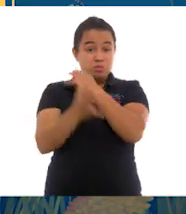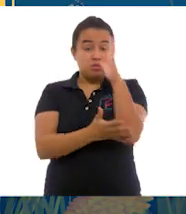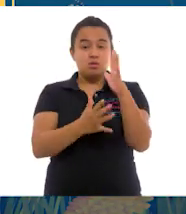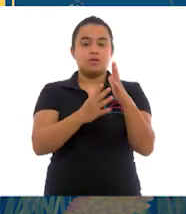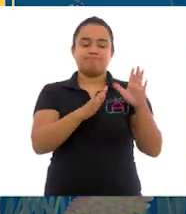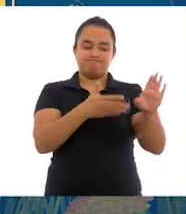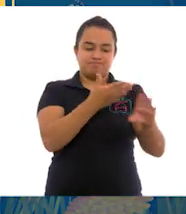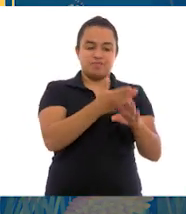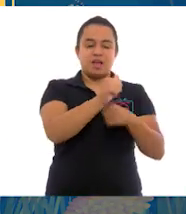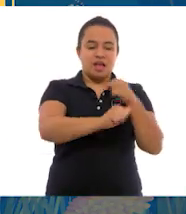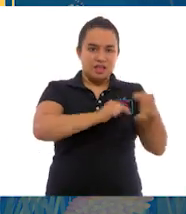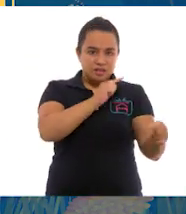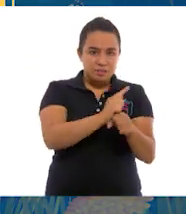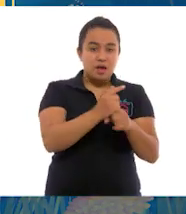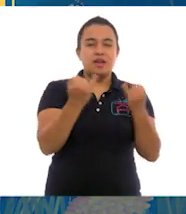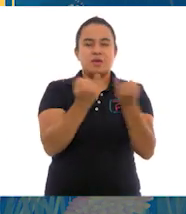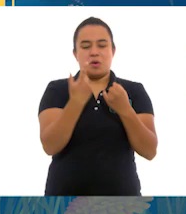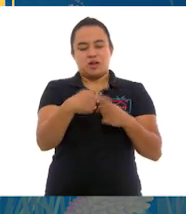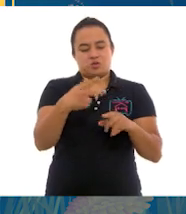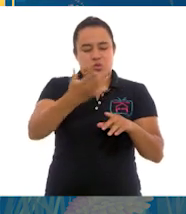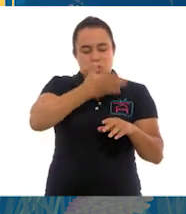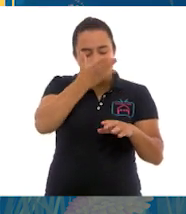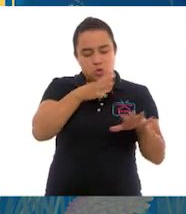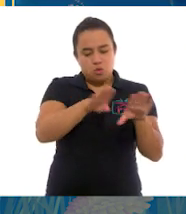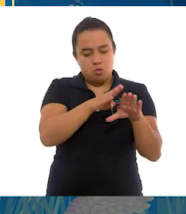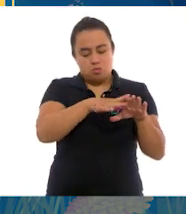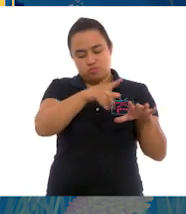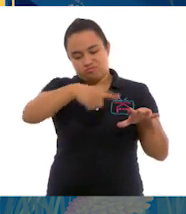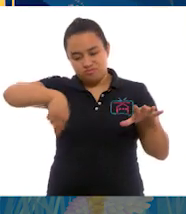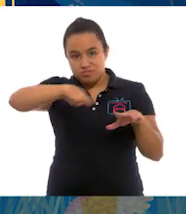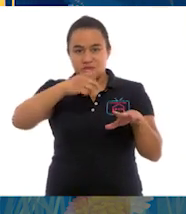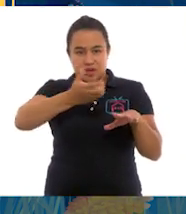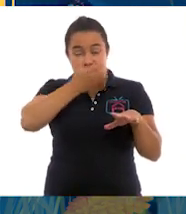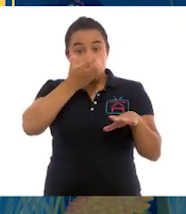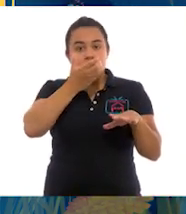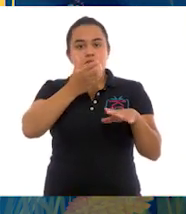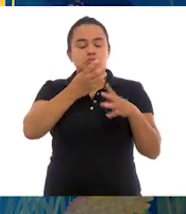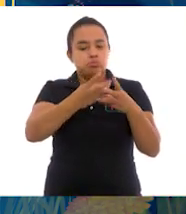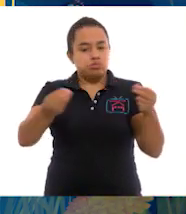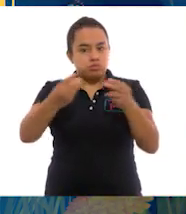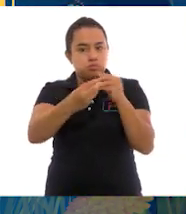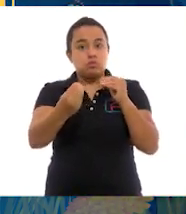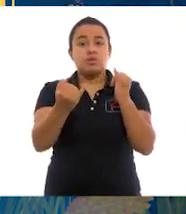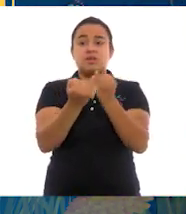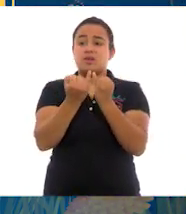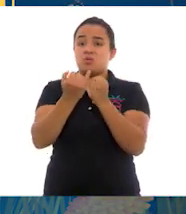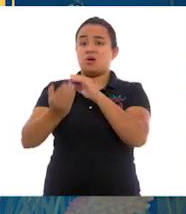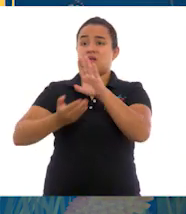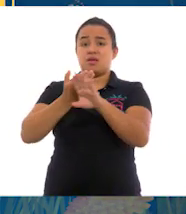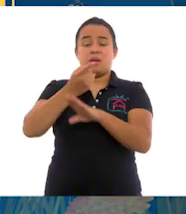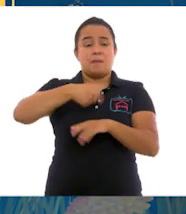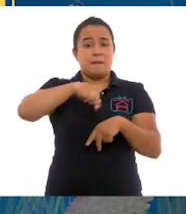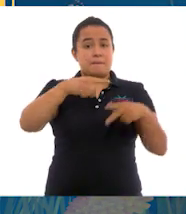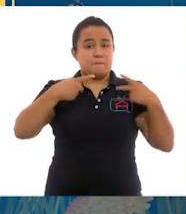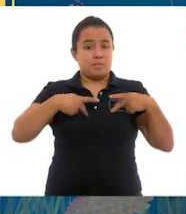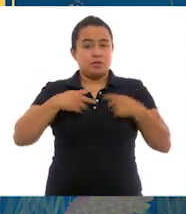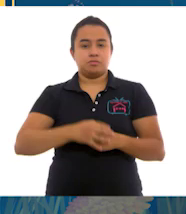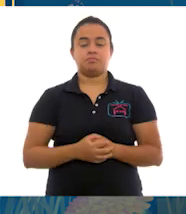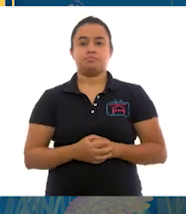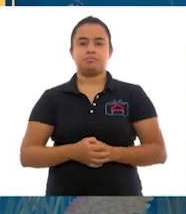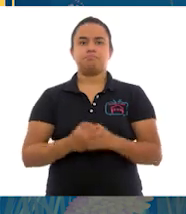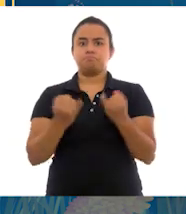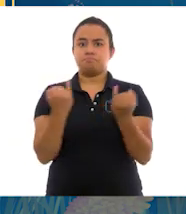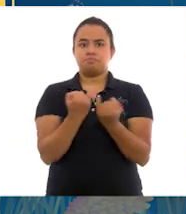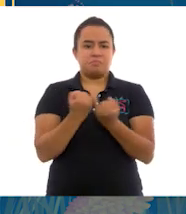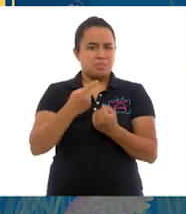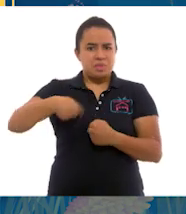especies y a los ciclos naturales impactando poblaciones humanas enteras. Además de producir